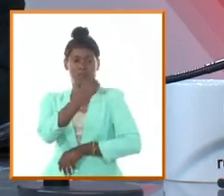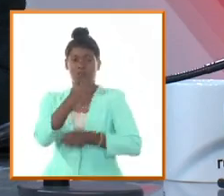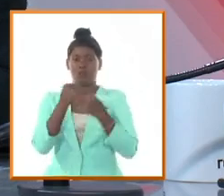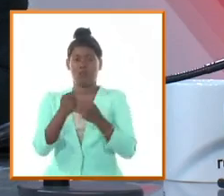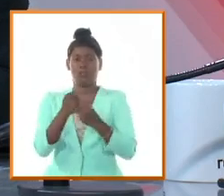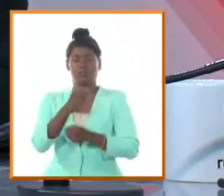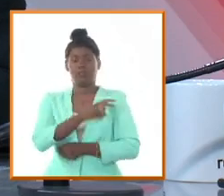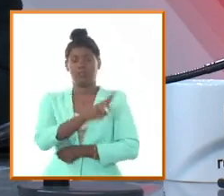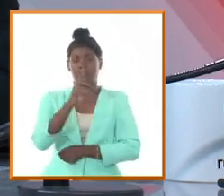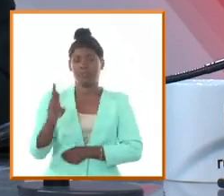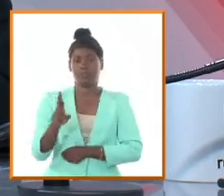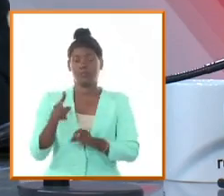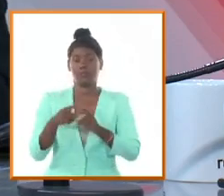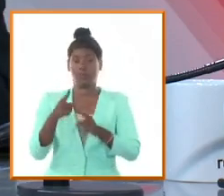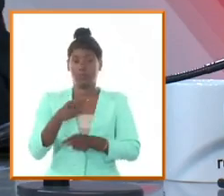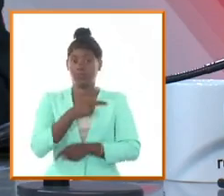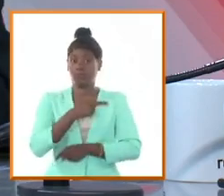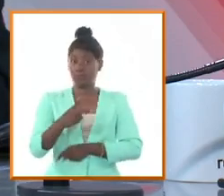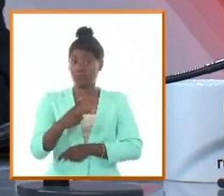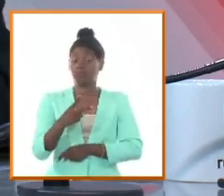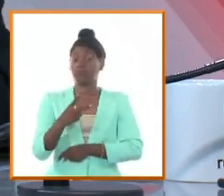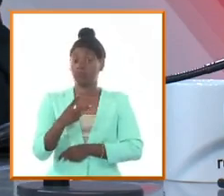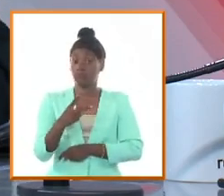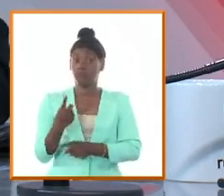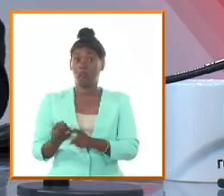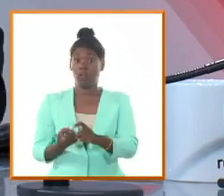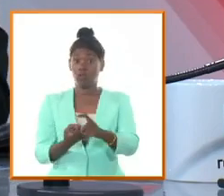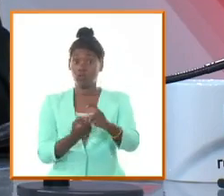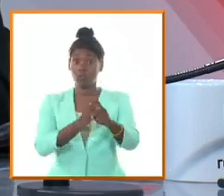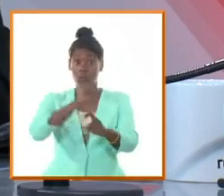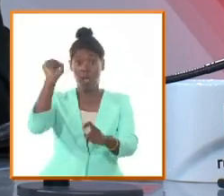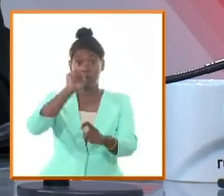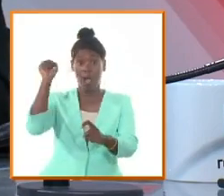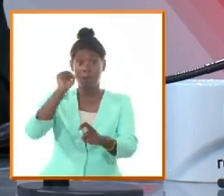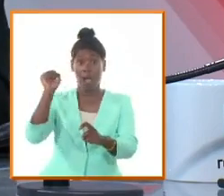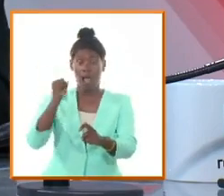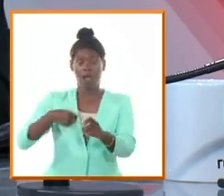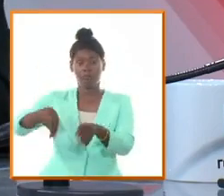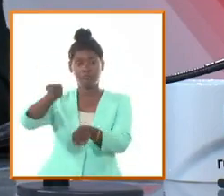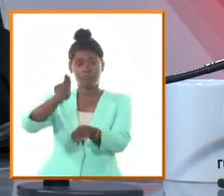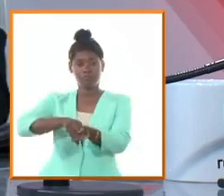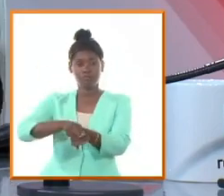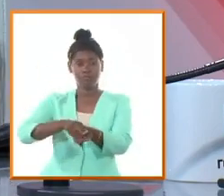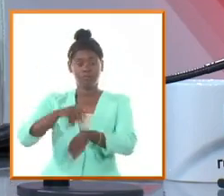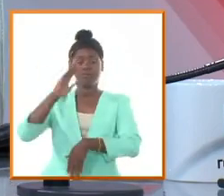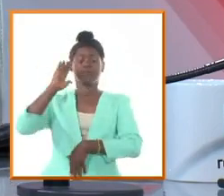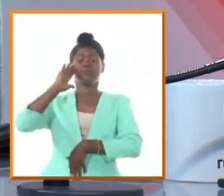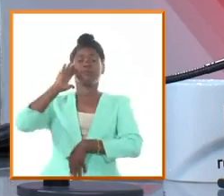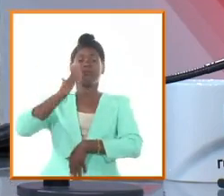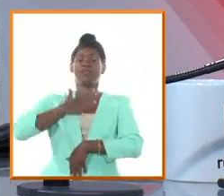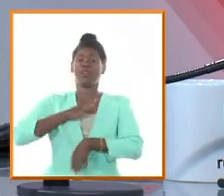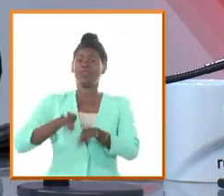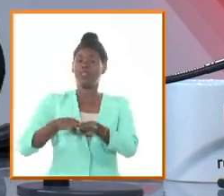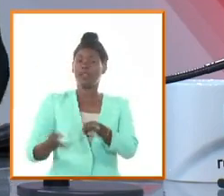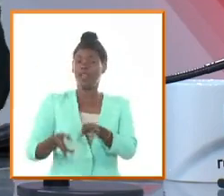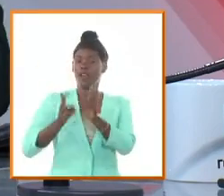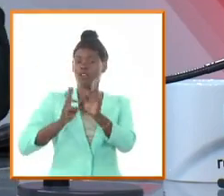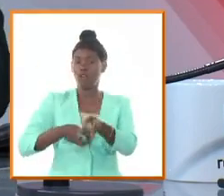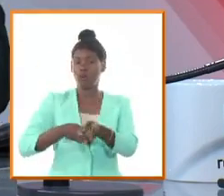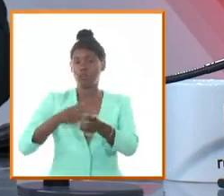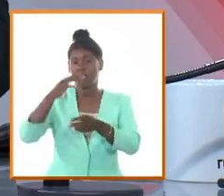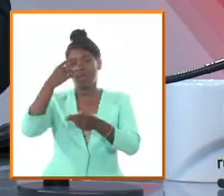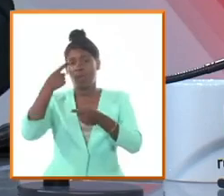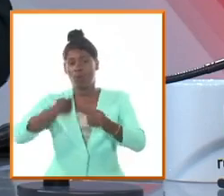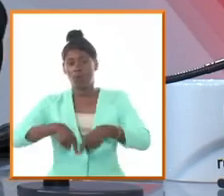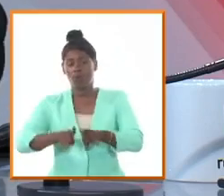haya romance más bello que el de aquel guerrero que volvía de sus glorias a descansar en la casa de palmas junto a su novia y a su